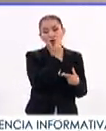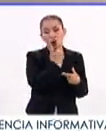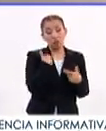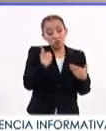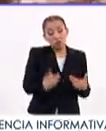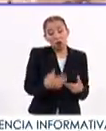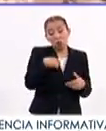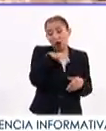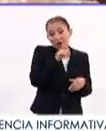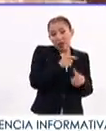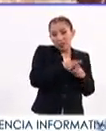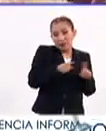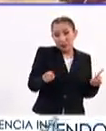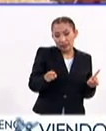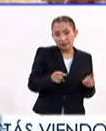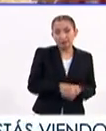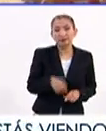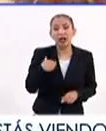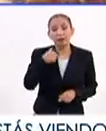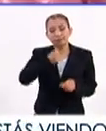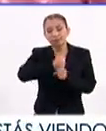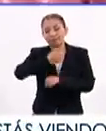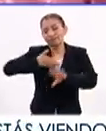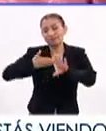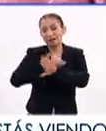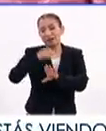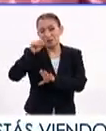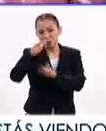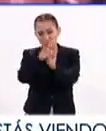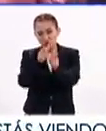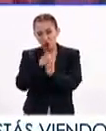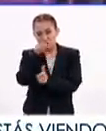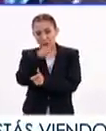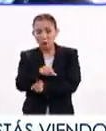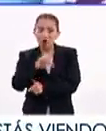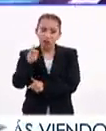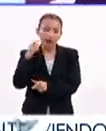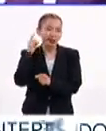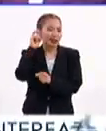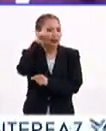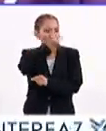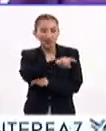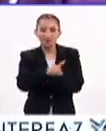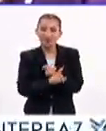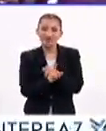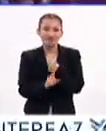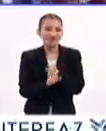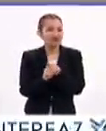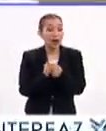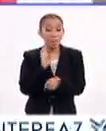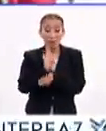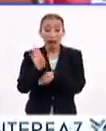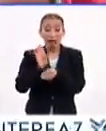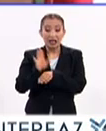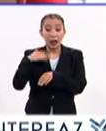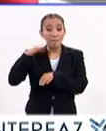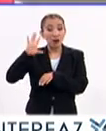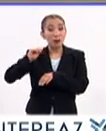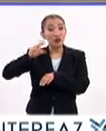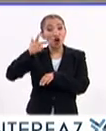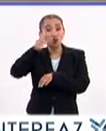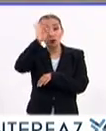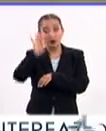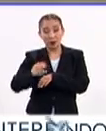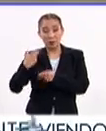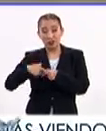se autodenomina afrodescendiente. La violencia en contra de este sector es otra fuerte problemática. Brasil acoge al 98